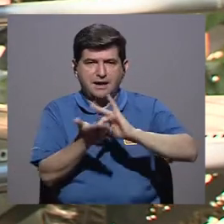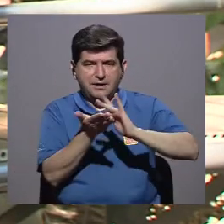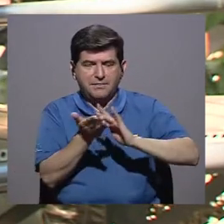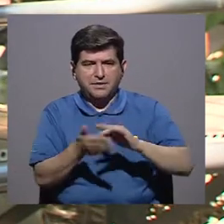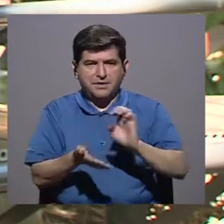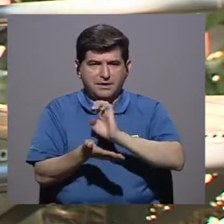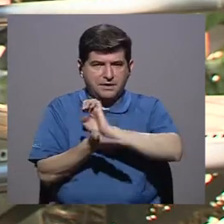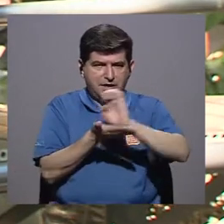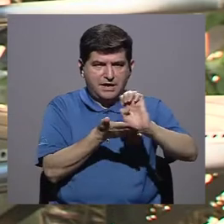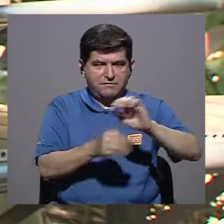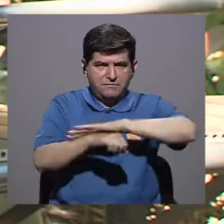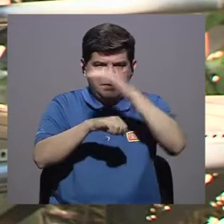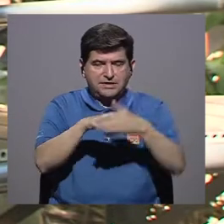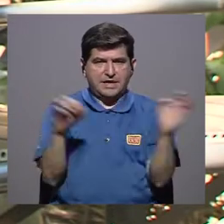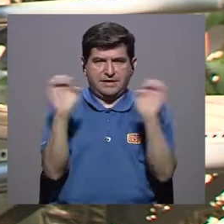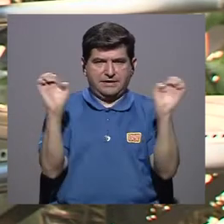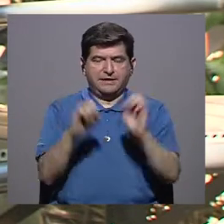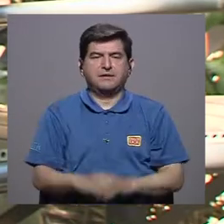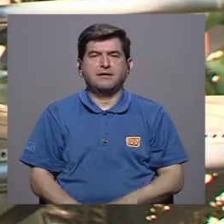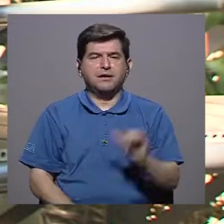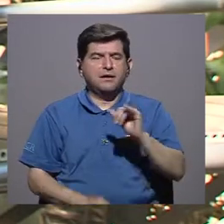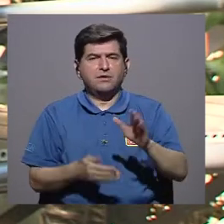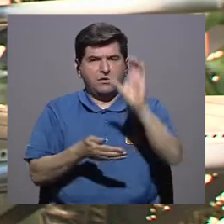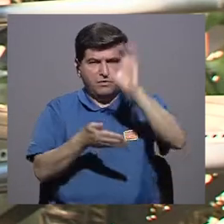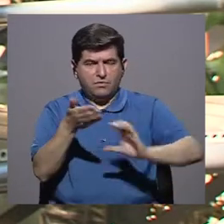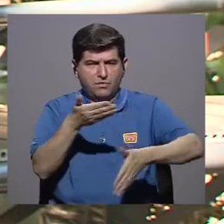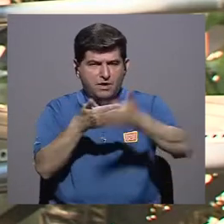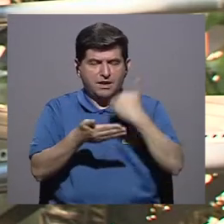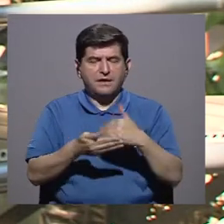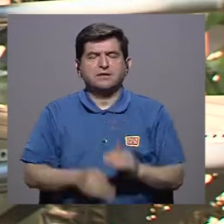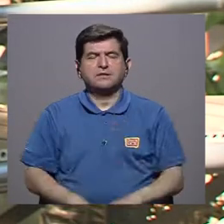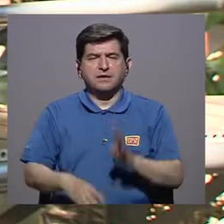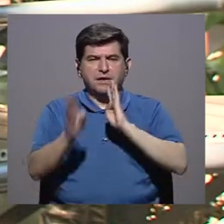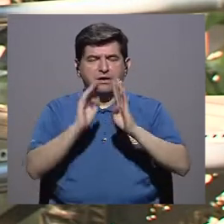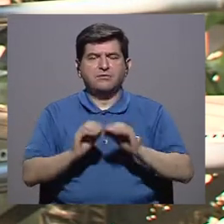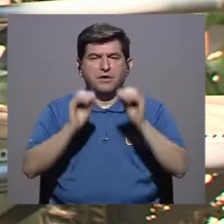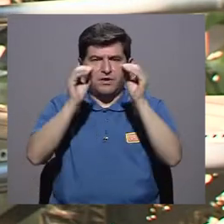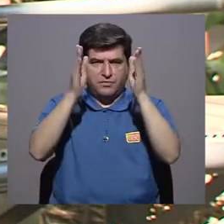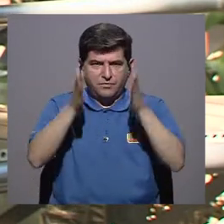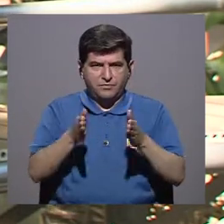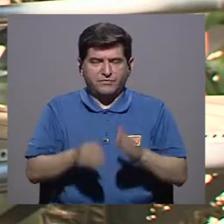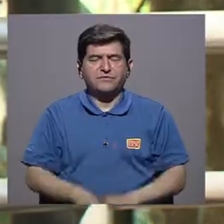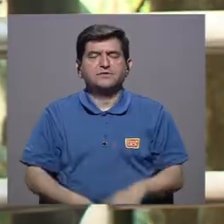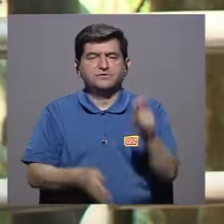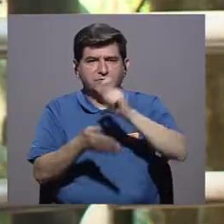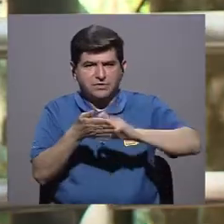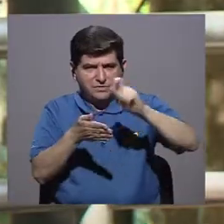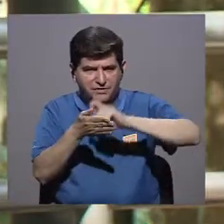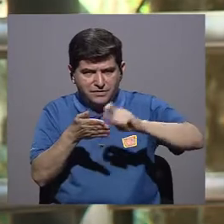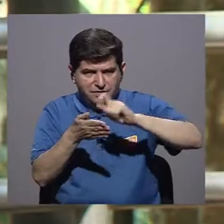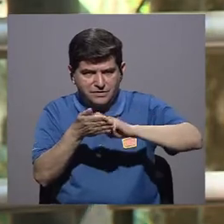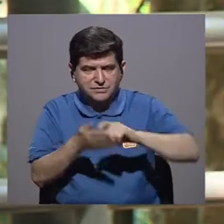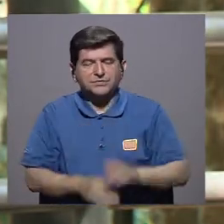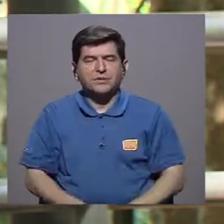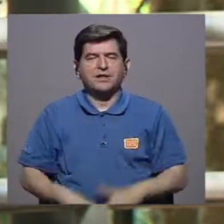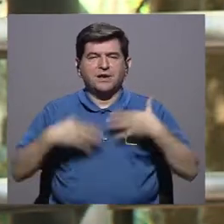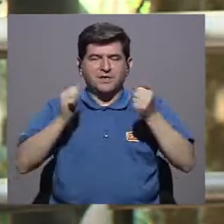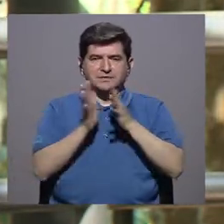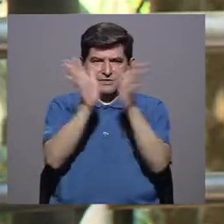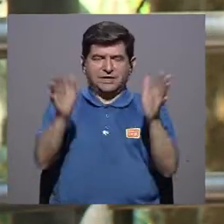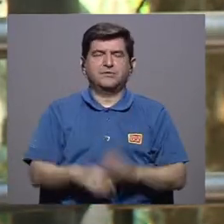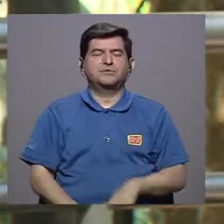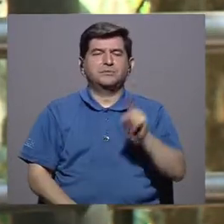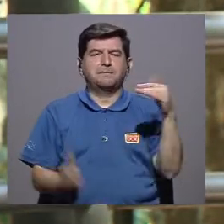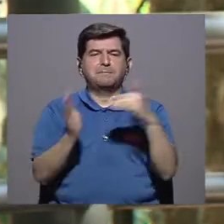emergencia. Igual que en el capítulo anterior, conversamos con un docente de la Escuela de Salud Pública. En la encuesta de actualidades se